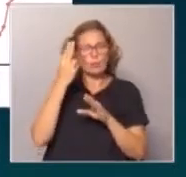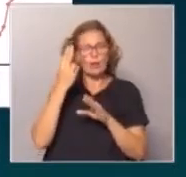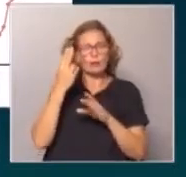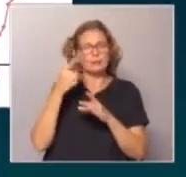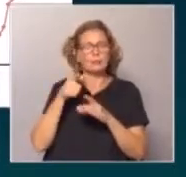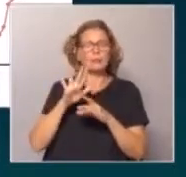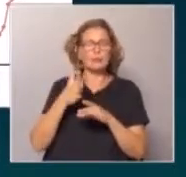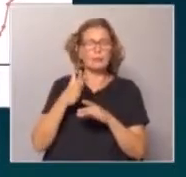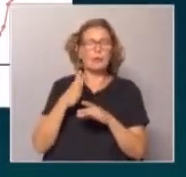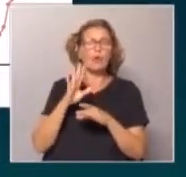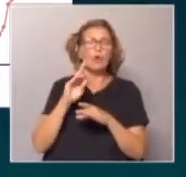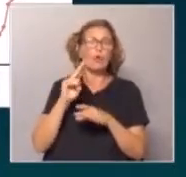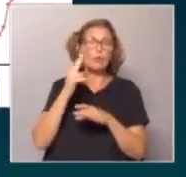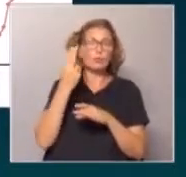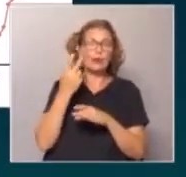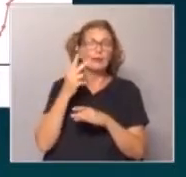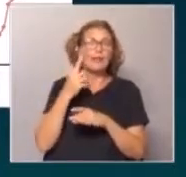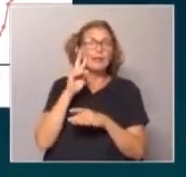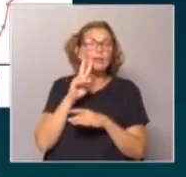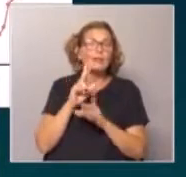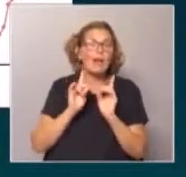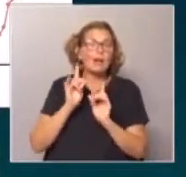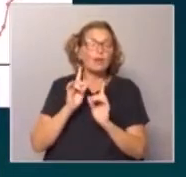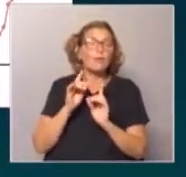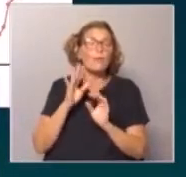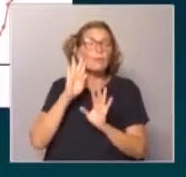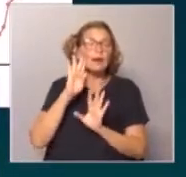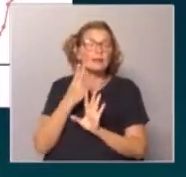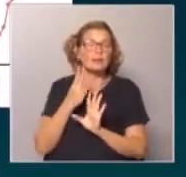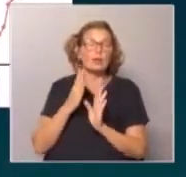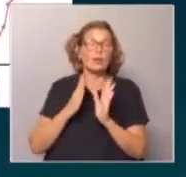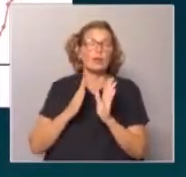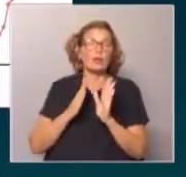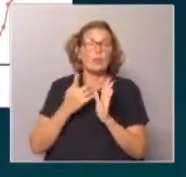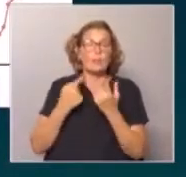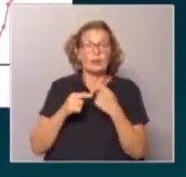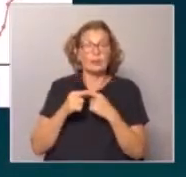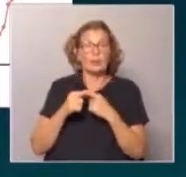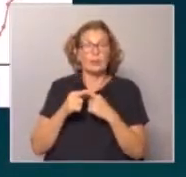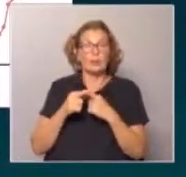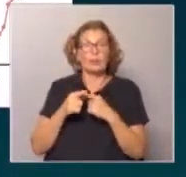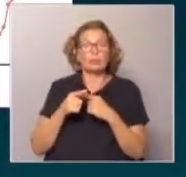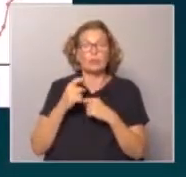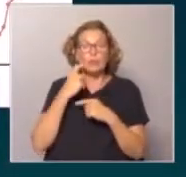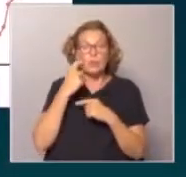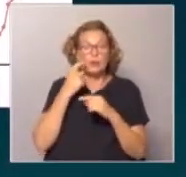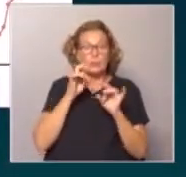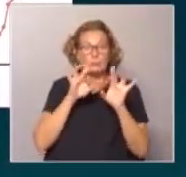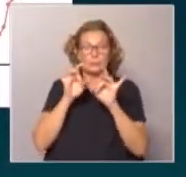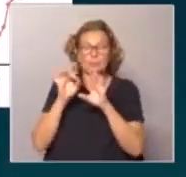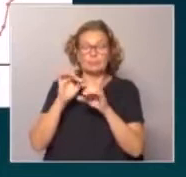contención hasta ese momento, como la de Uruguay, se ve algo similar. La movilidad sube, pero cuando el número de casos